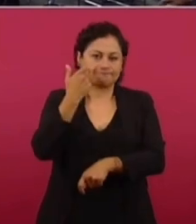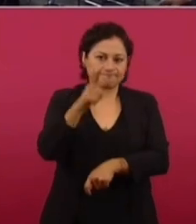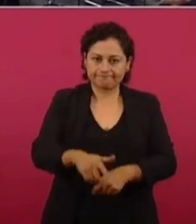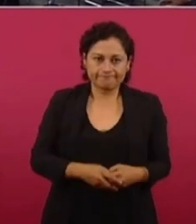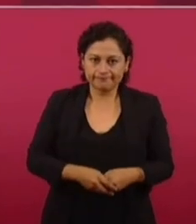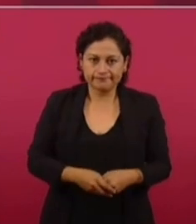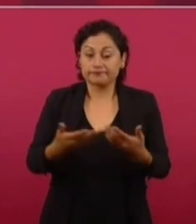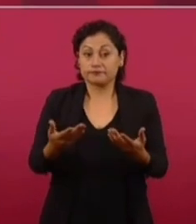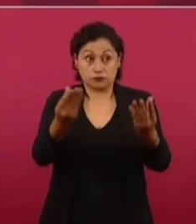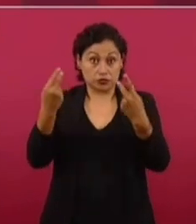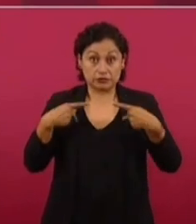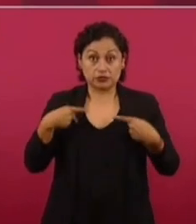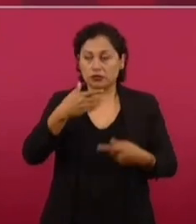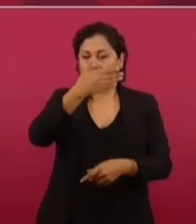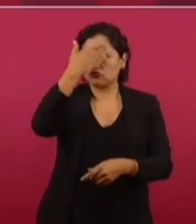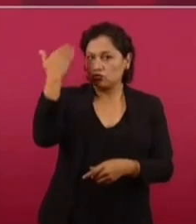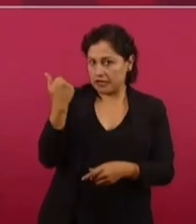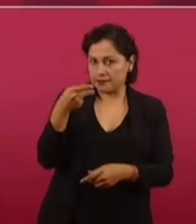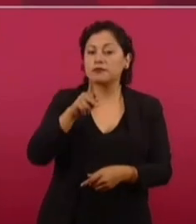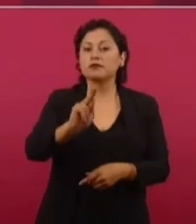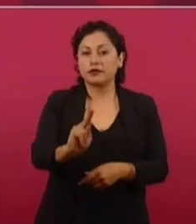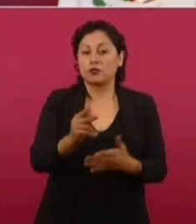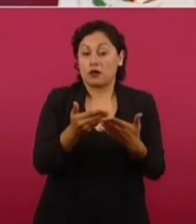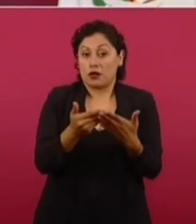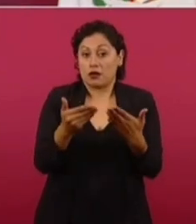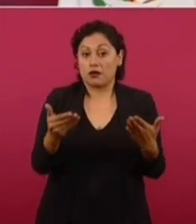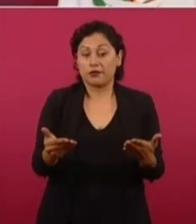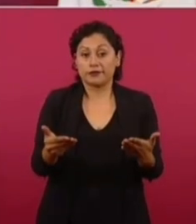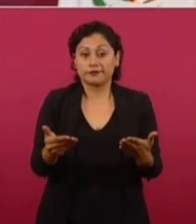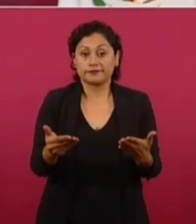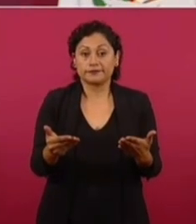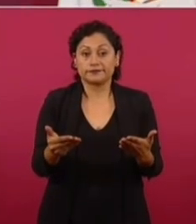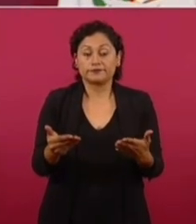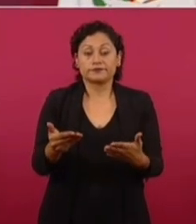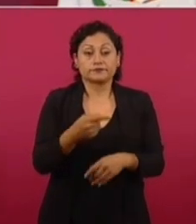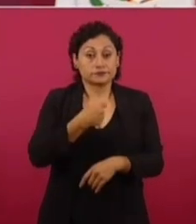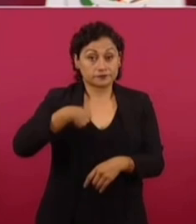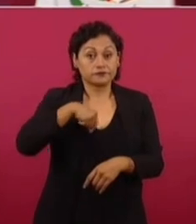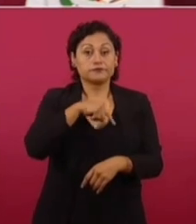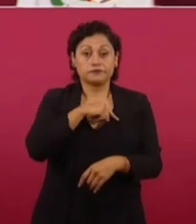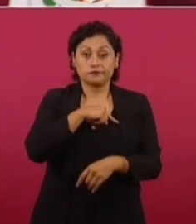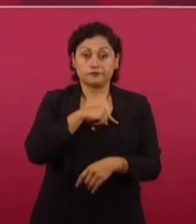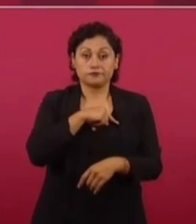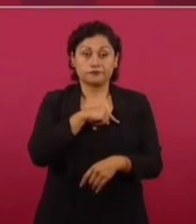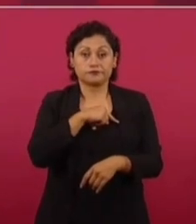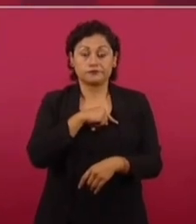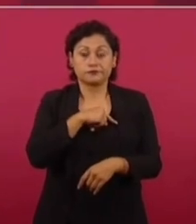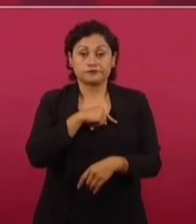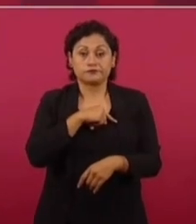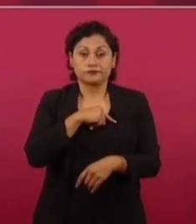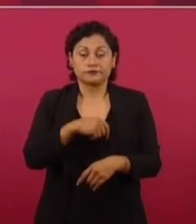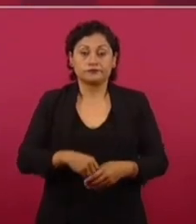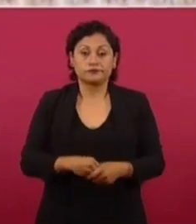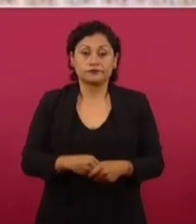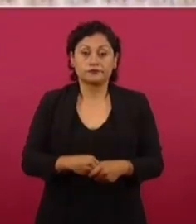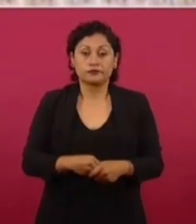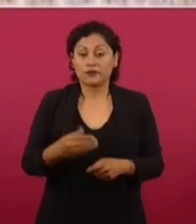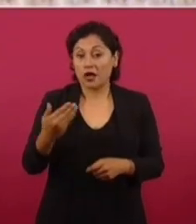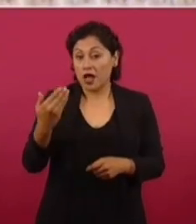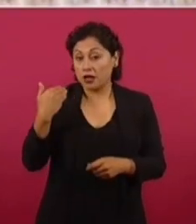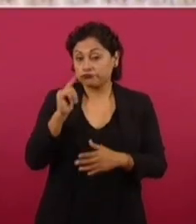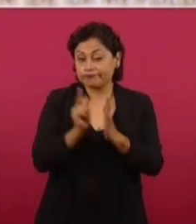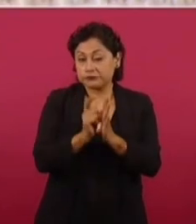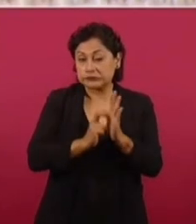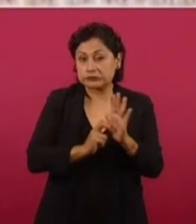Mucha gente no sabe, pero en esta ocasión no se quitaron, porque fue una reforma que se llevó a cabo dos meses,